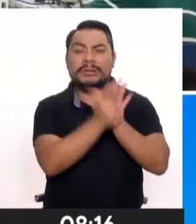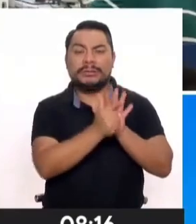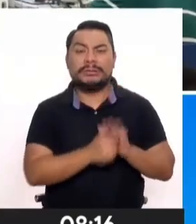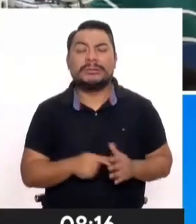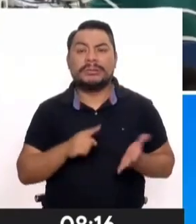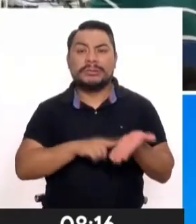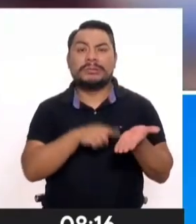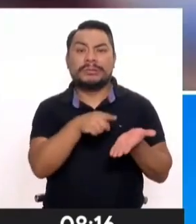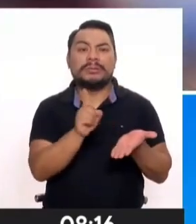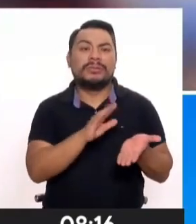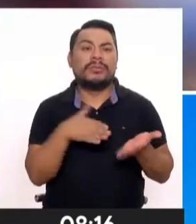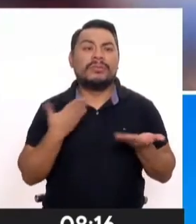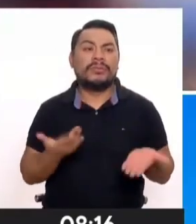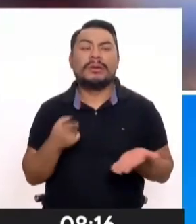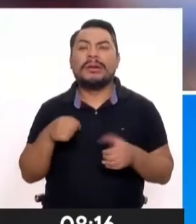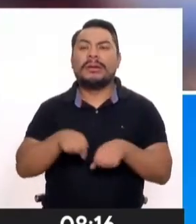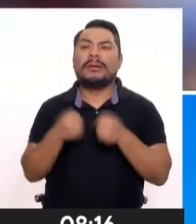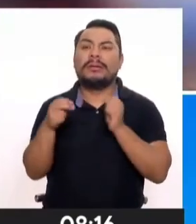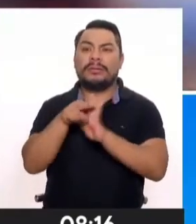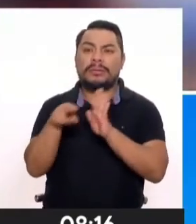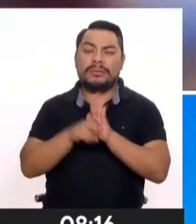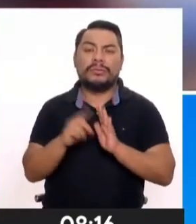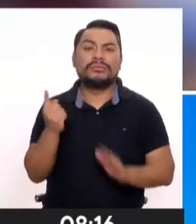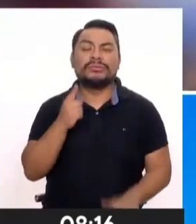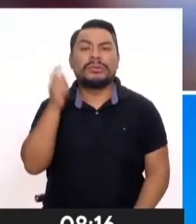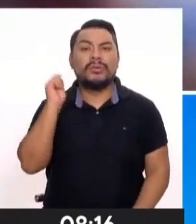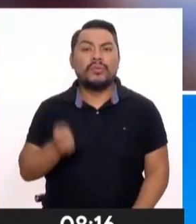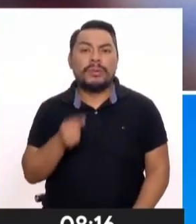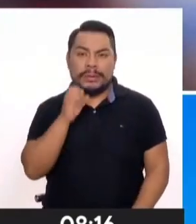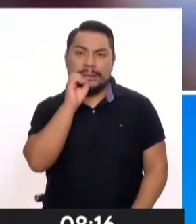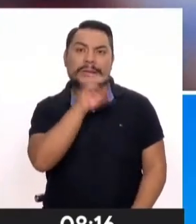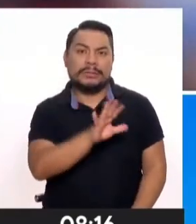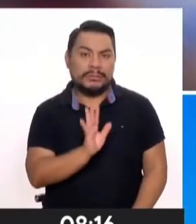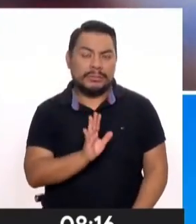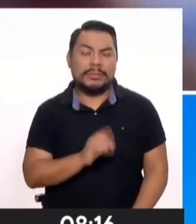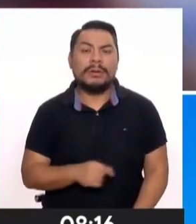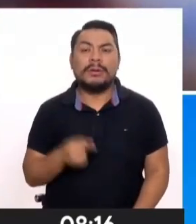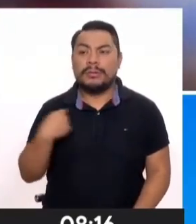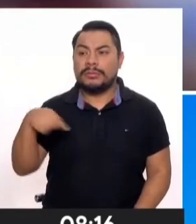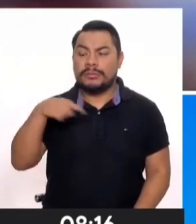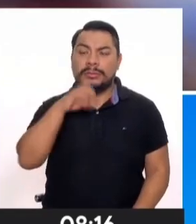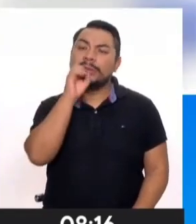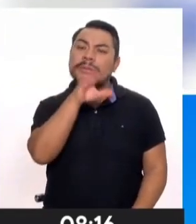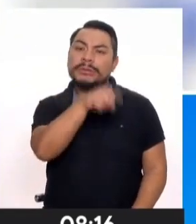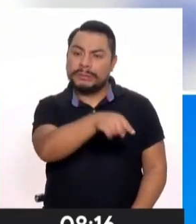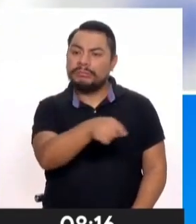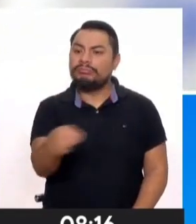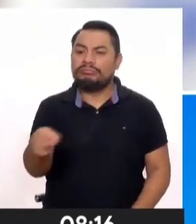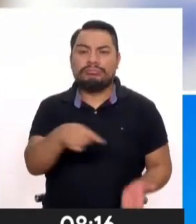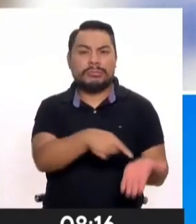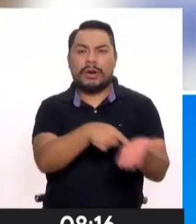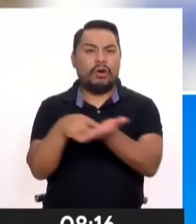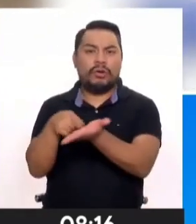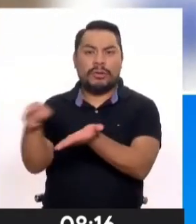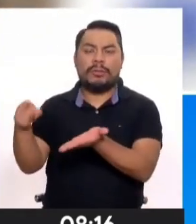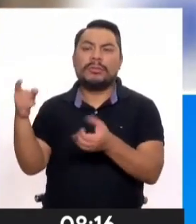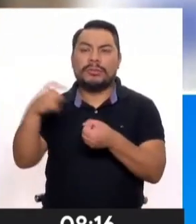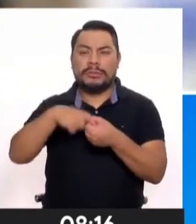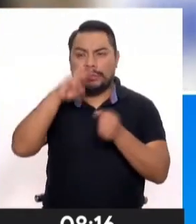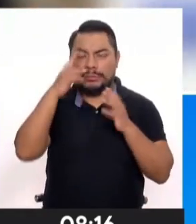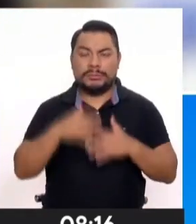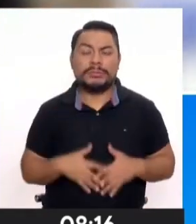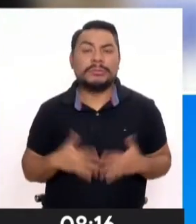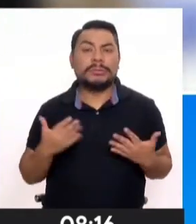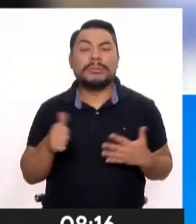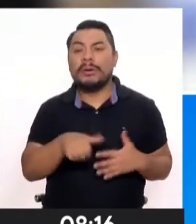RENIEC no puede inaplicar normas, salvo que se lo ordene un juzgado. Nosotros hemos ordenado que lo inscriban. Entonces, si ocurriese